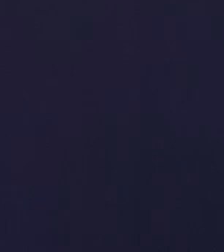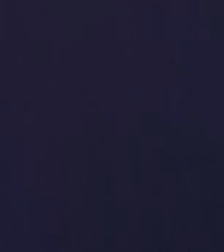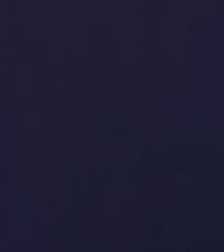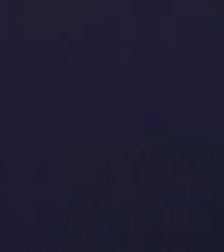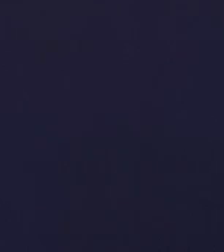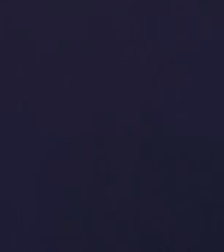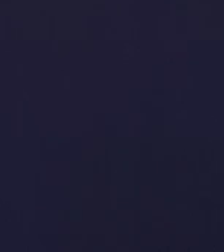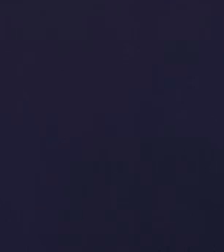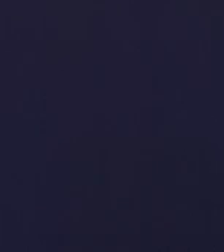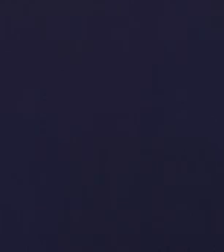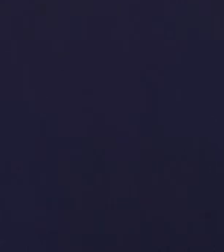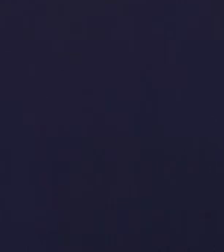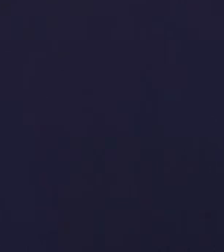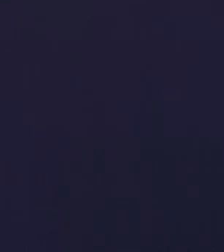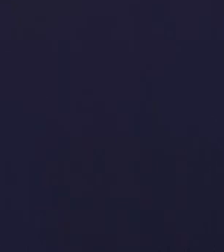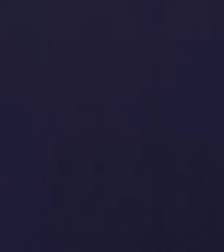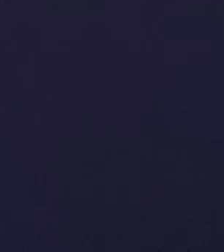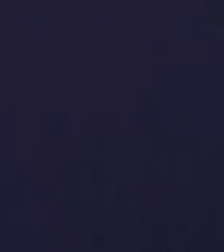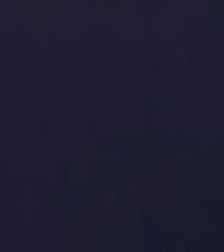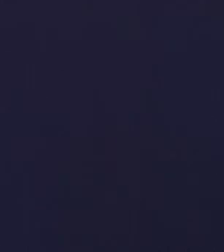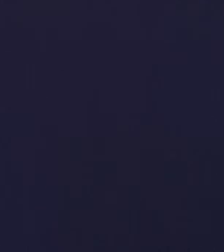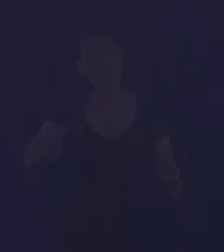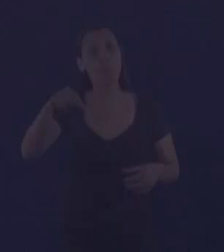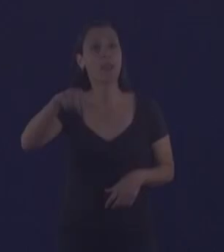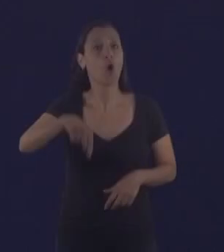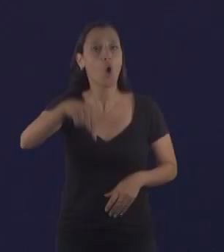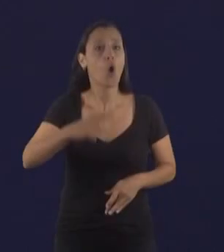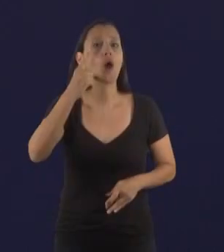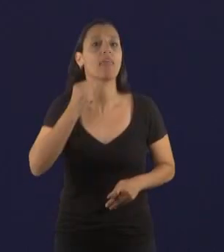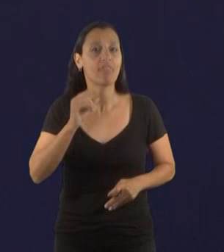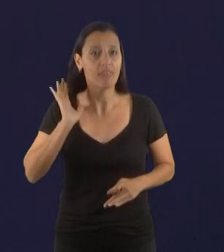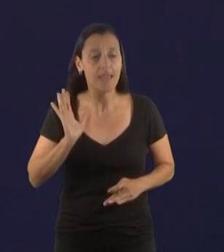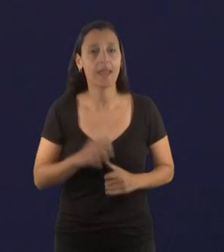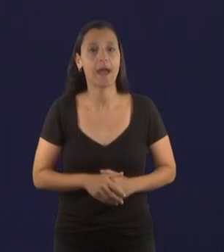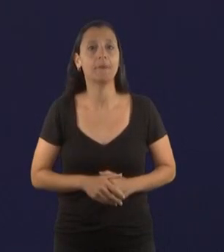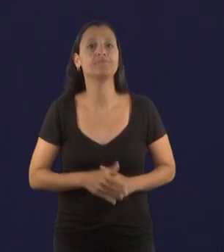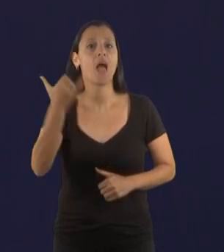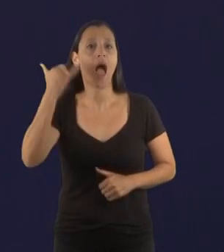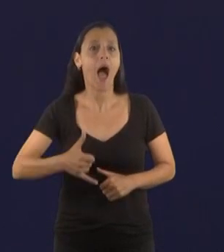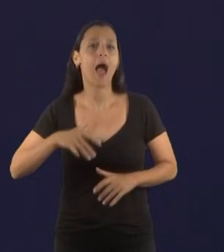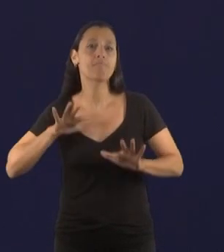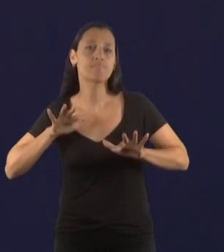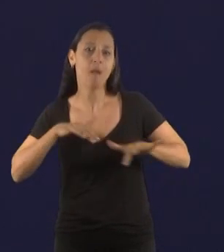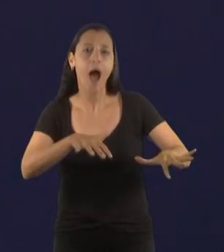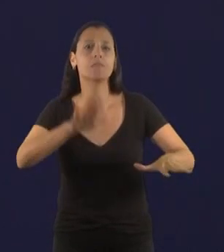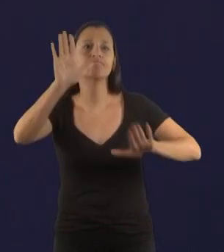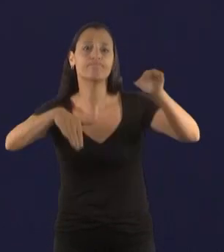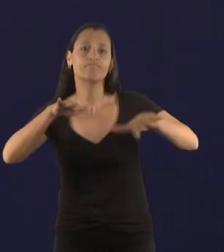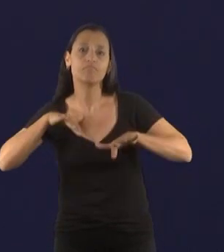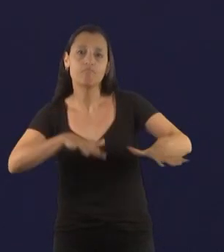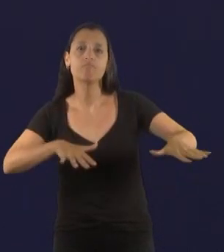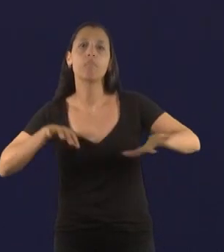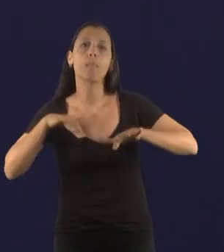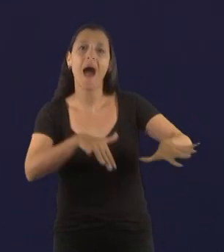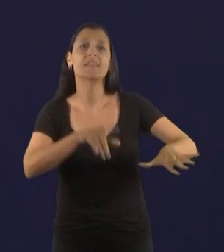Buenos días a todos. Como saben, hoy es el día de la convocatoria, de la marcha convocada